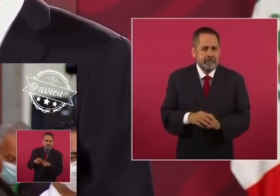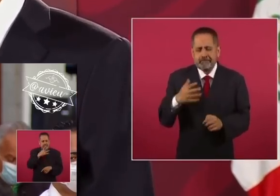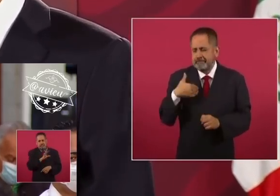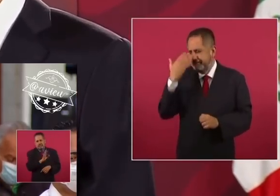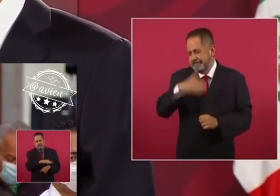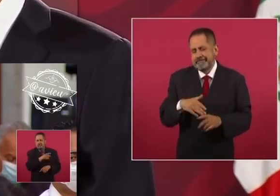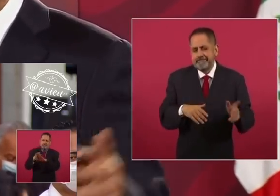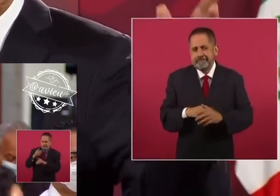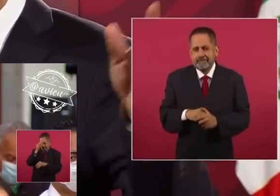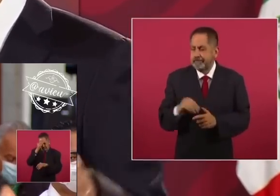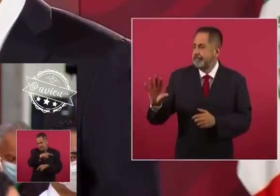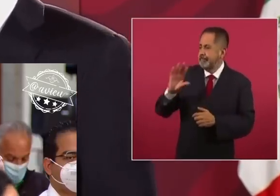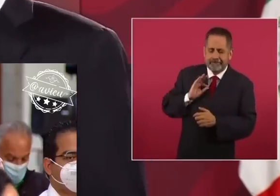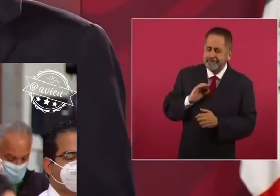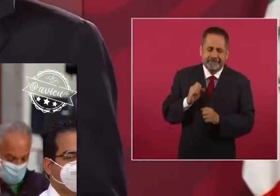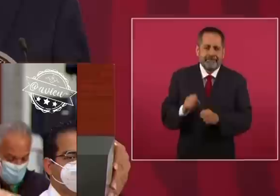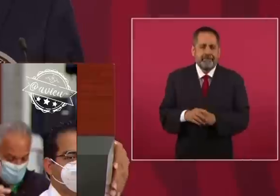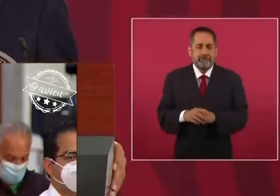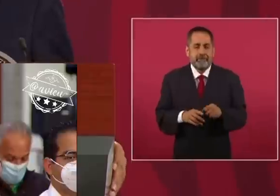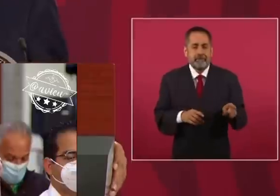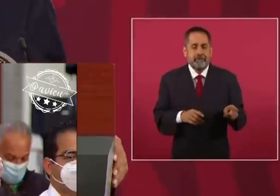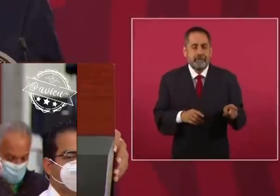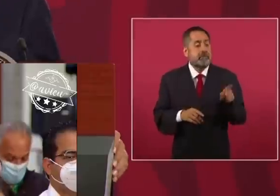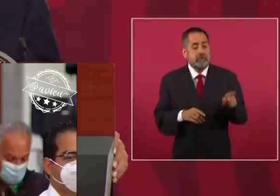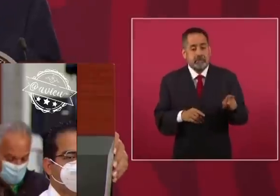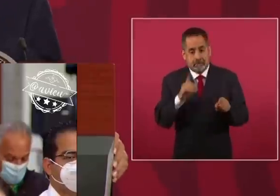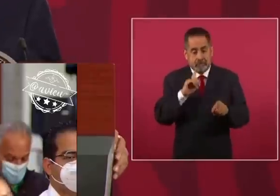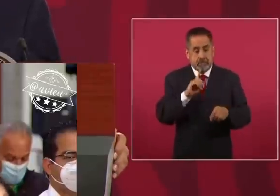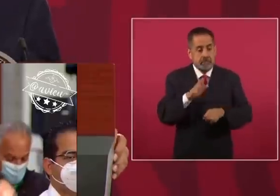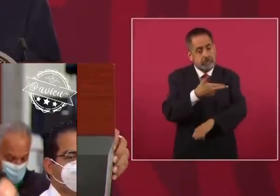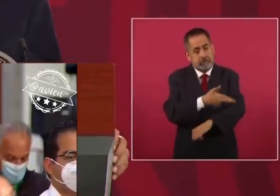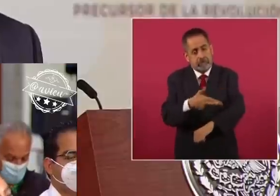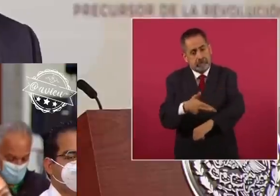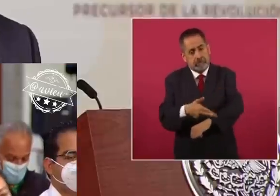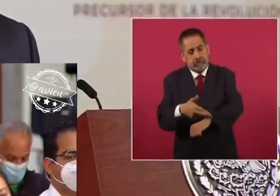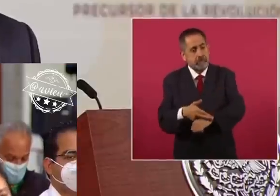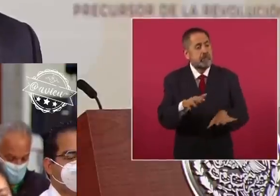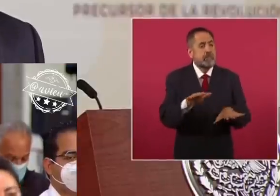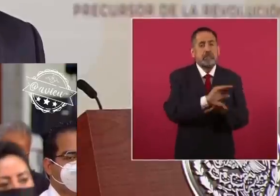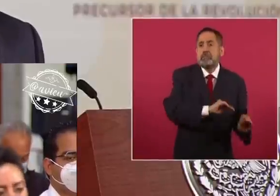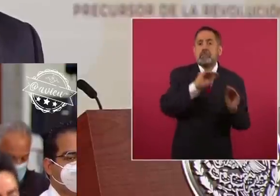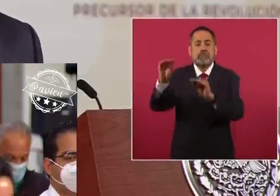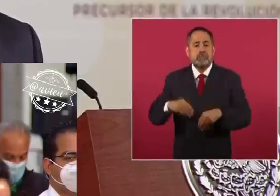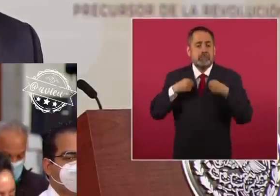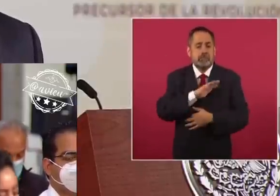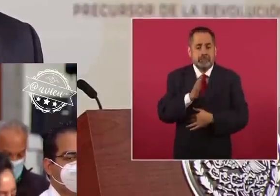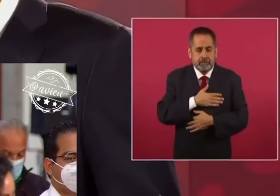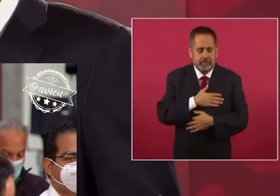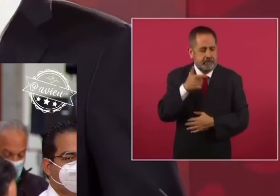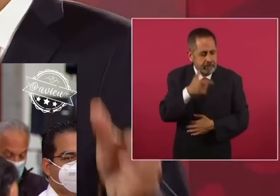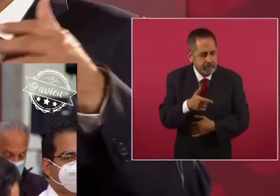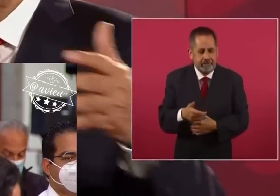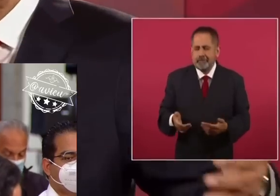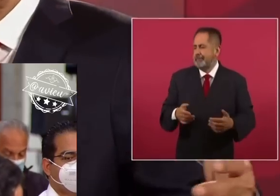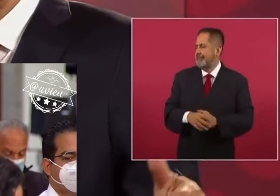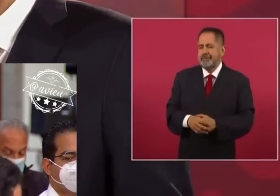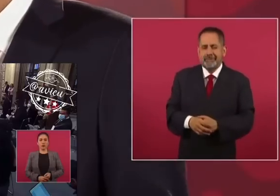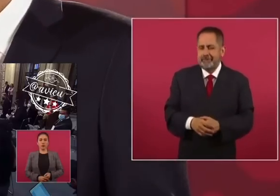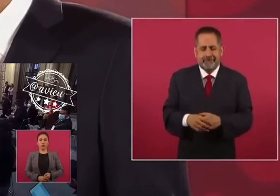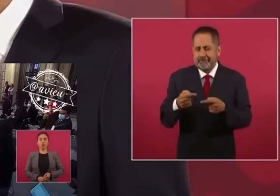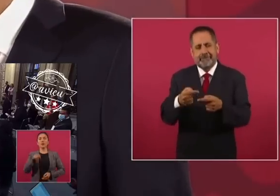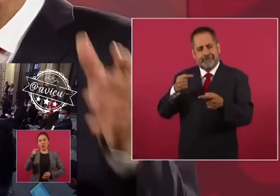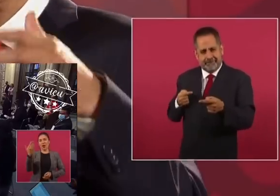me informaron de que estaba ya tramitando el irse a España. O sea, antes,